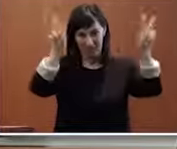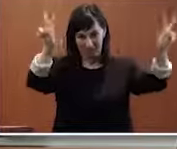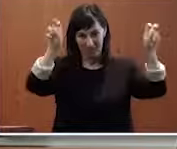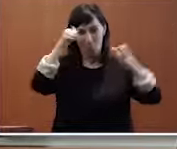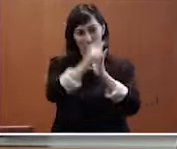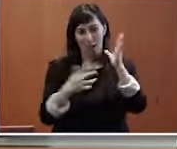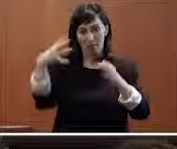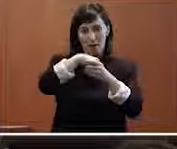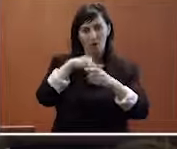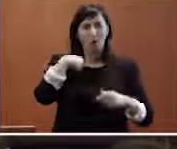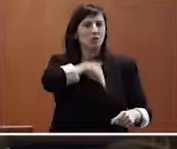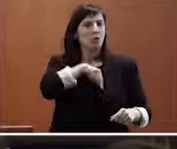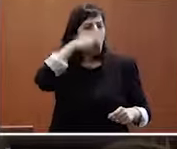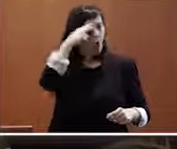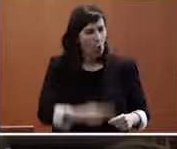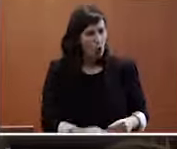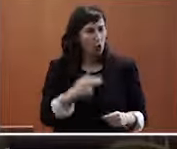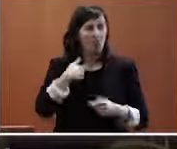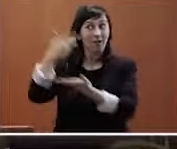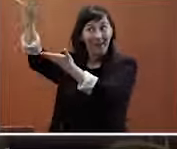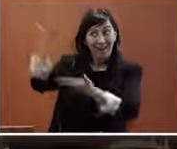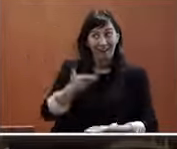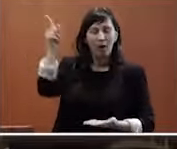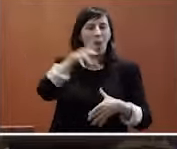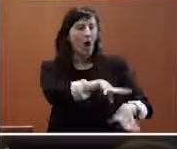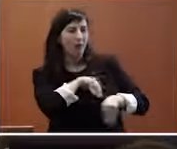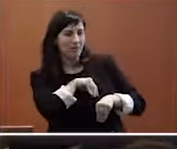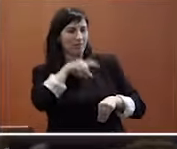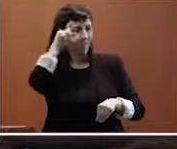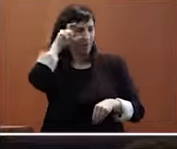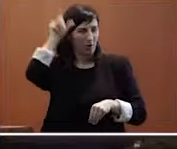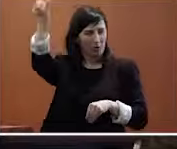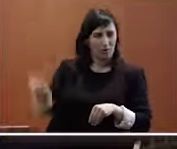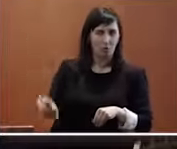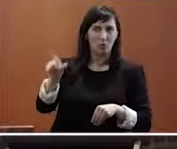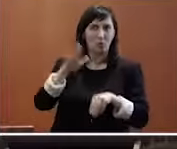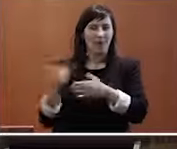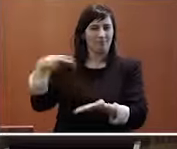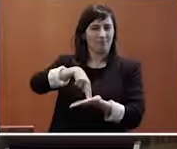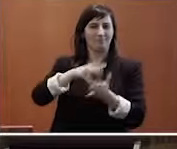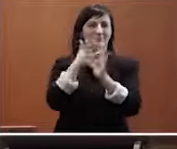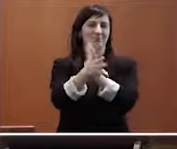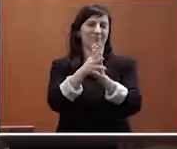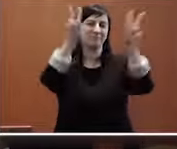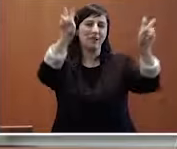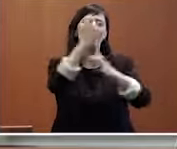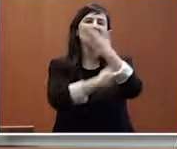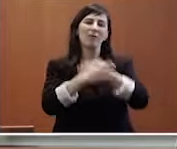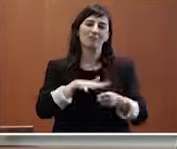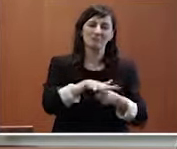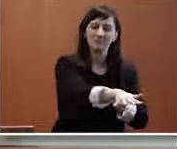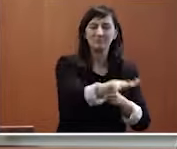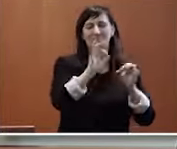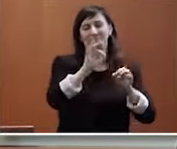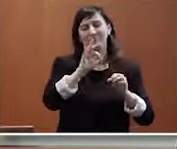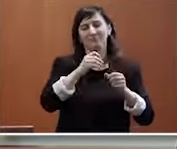Alberto Durán López haya aceptado nuestra invitación y esté hoy aquí para hablarnos de la discapacidad como factor de excelencia en la responsabilidad social